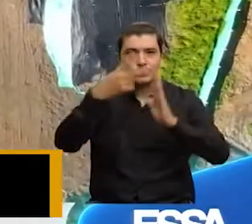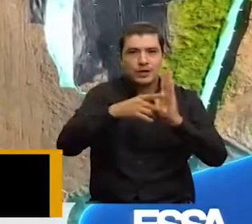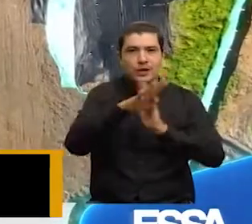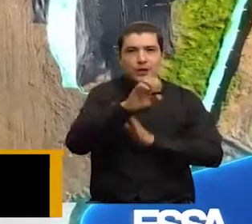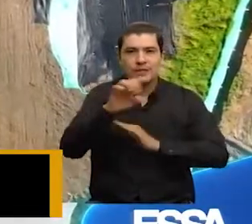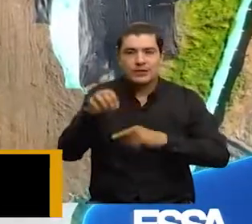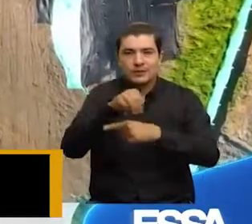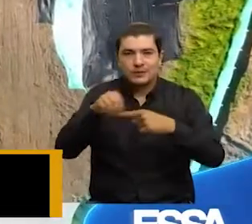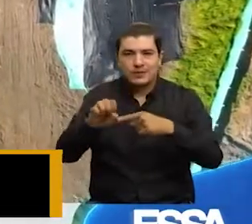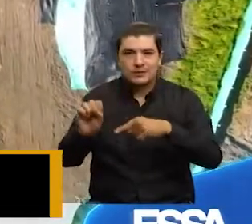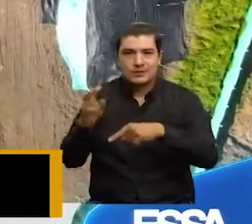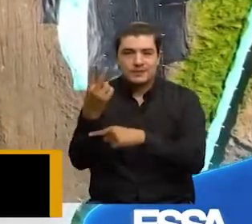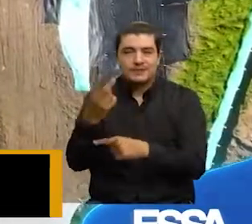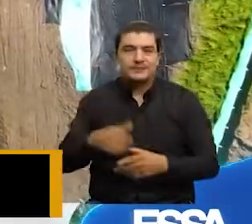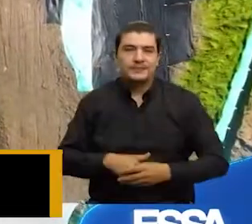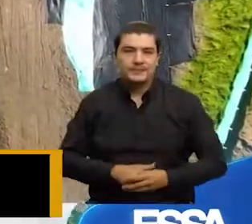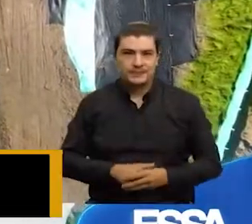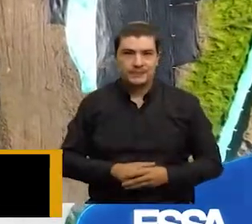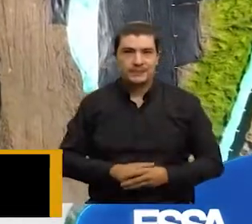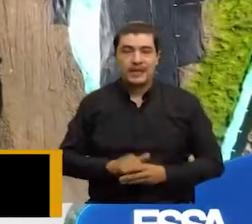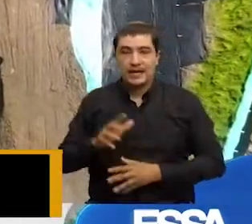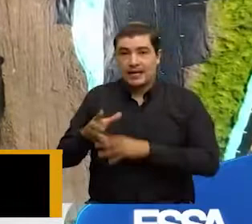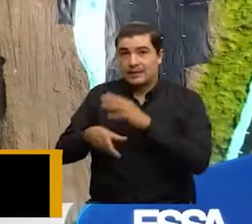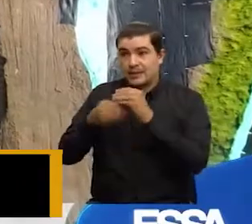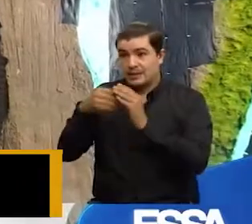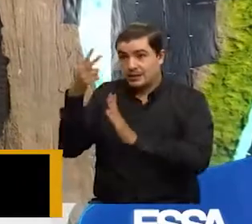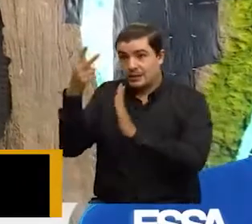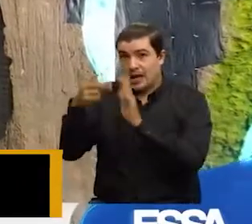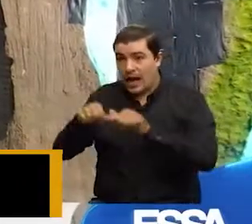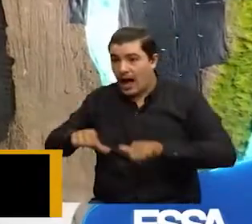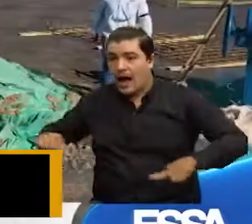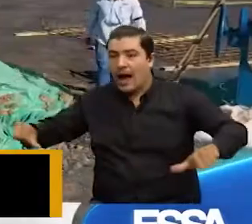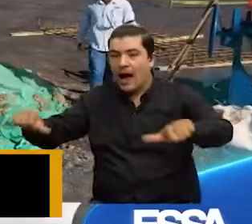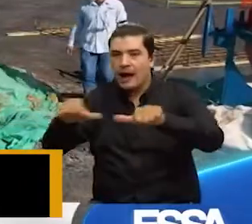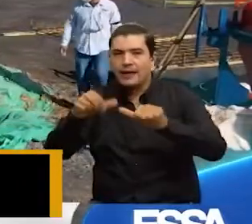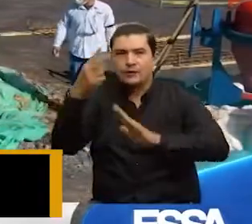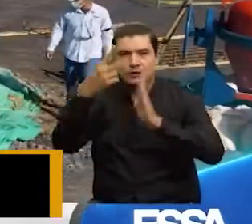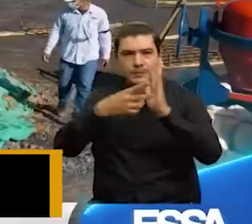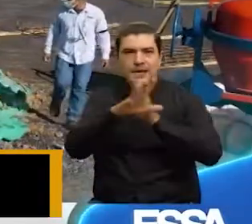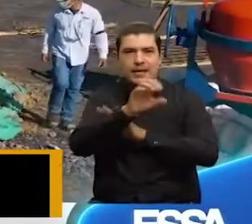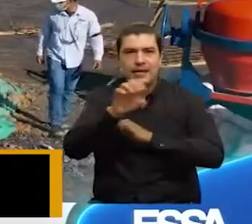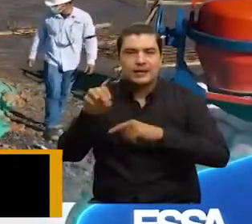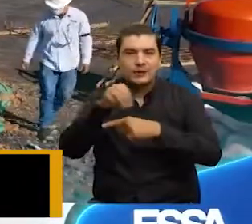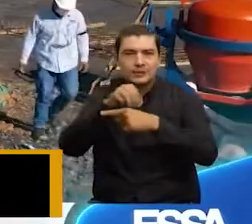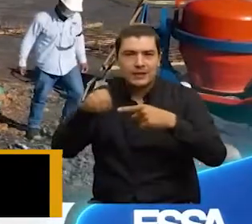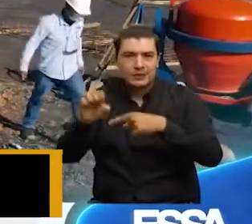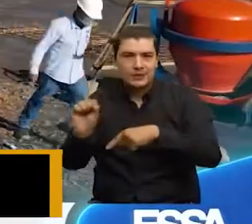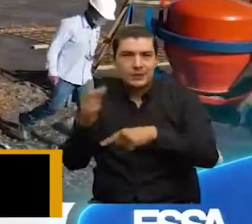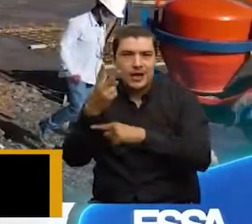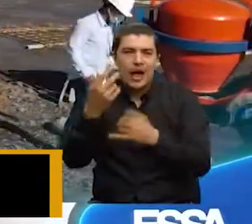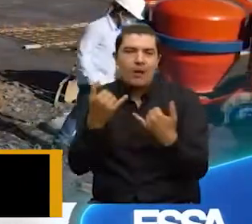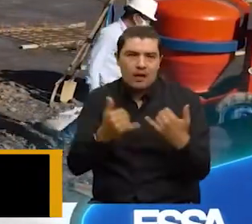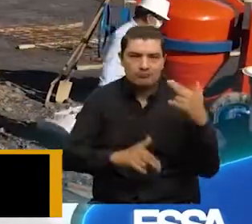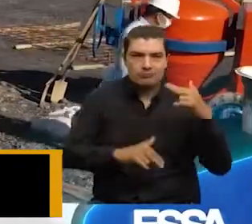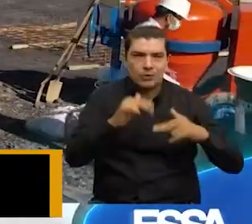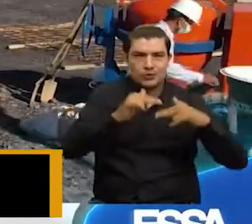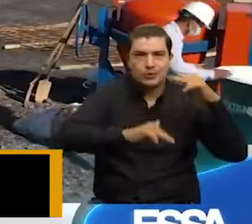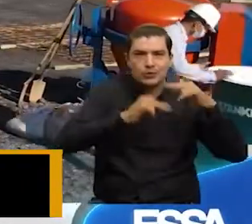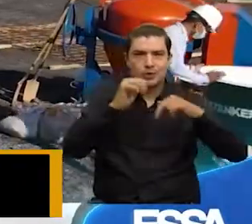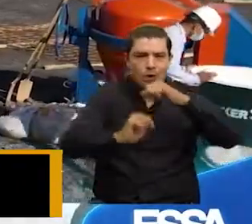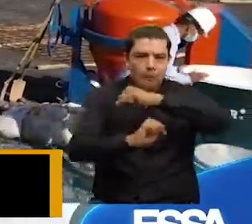plataforma de 2.500 metros cuadrados. Ya iniciamos con la construcción de cimentaciones de patio.